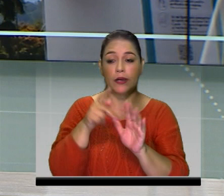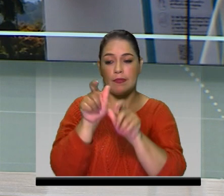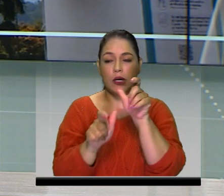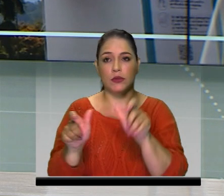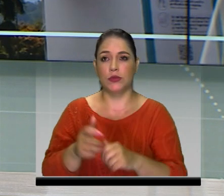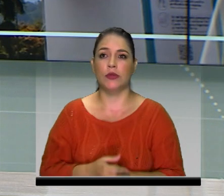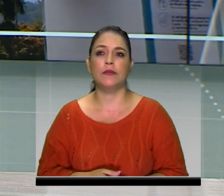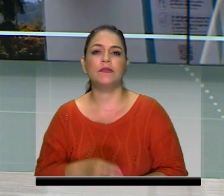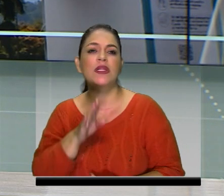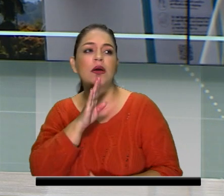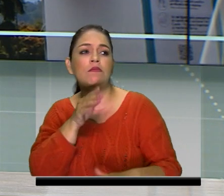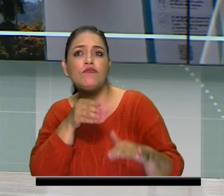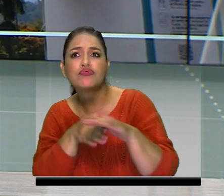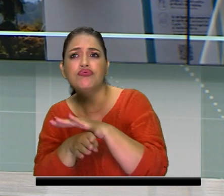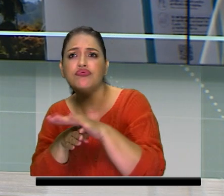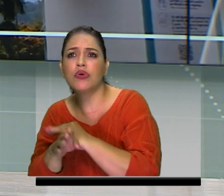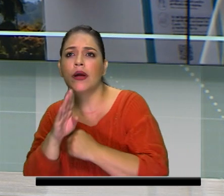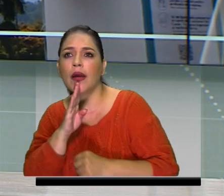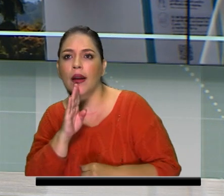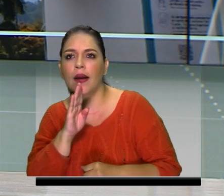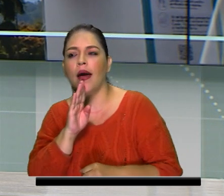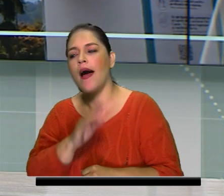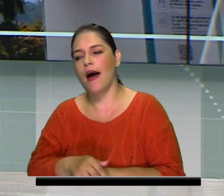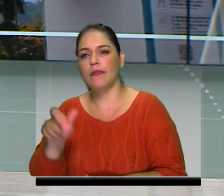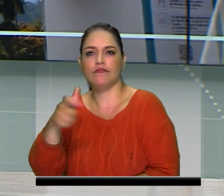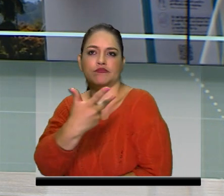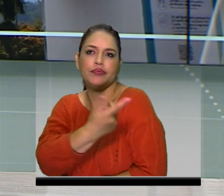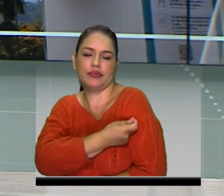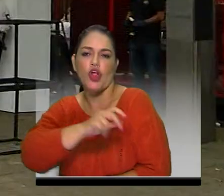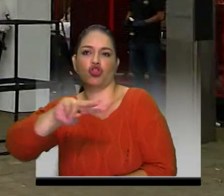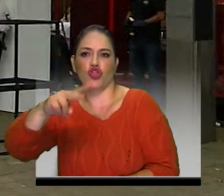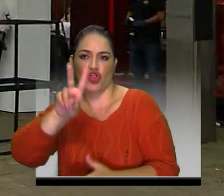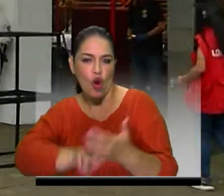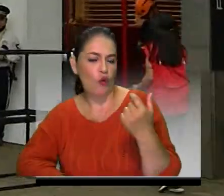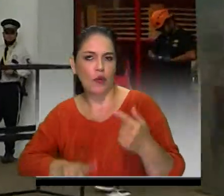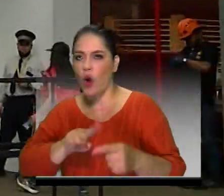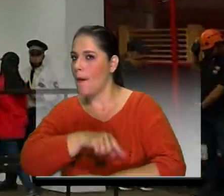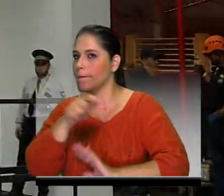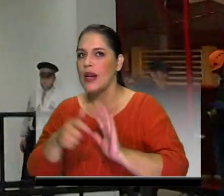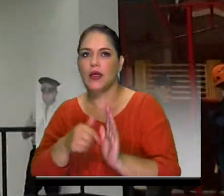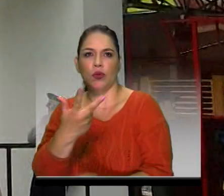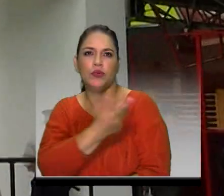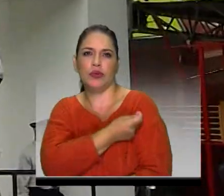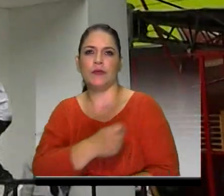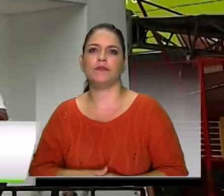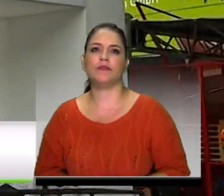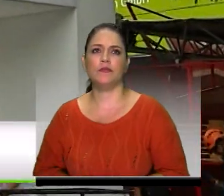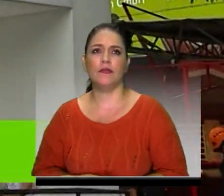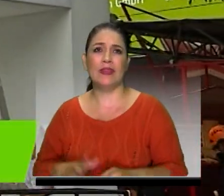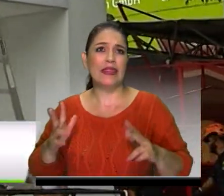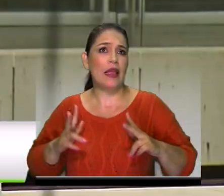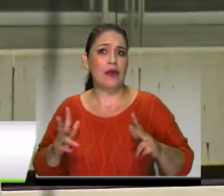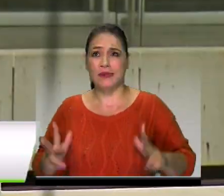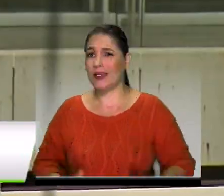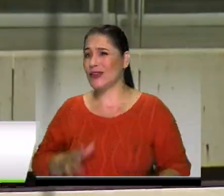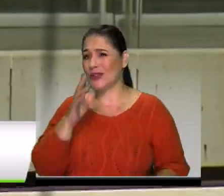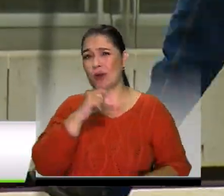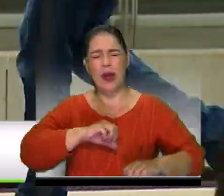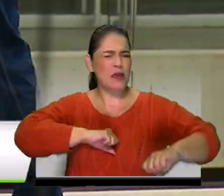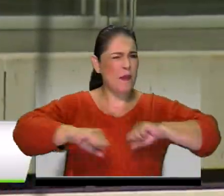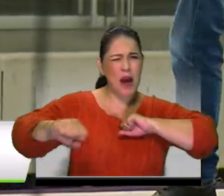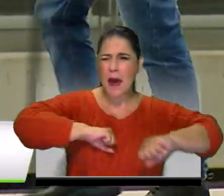podrán ingresar quienes tengan completo el esquema de vacunación. Sin descanso y a toda máquina, como se dice